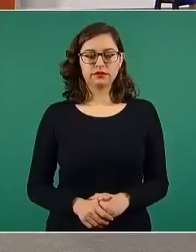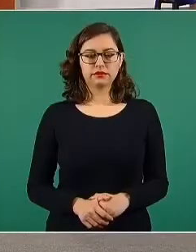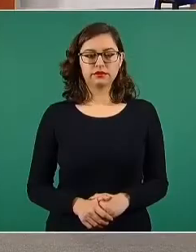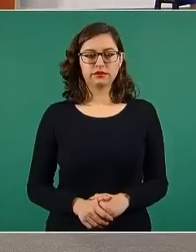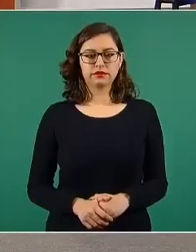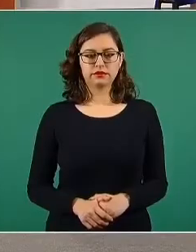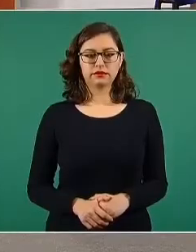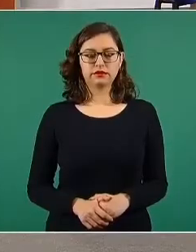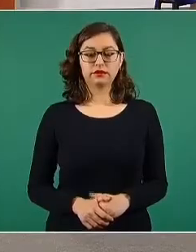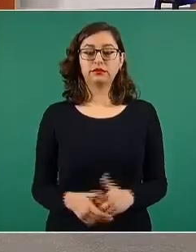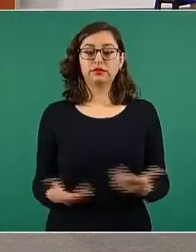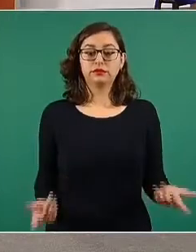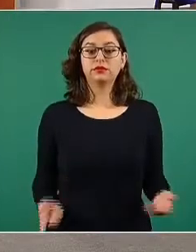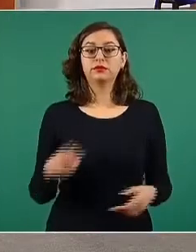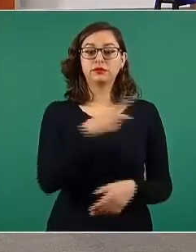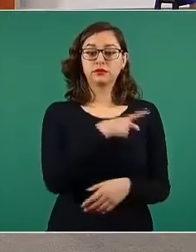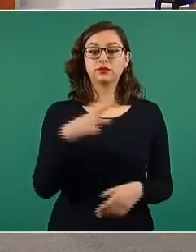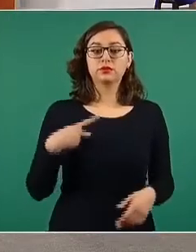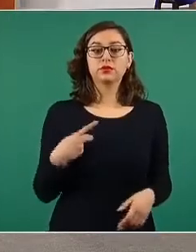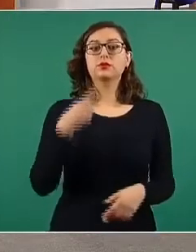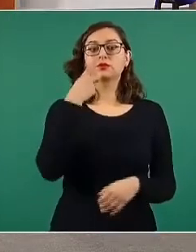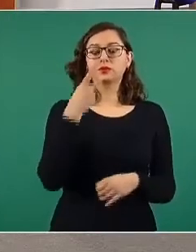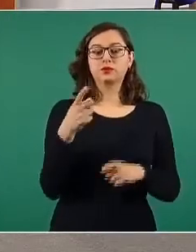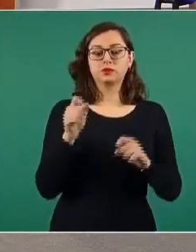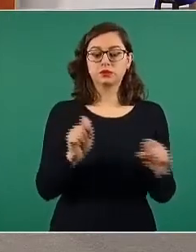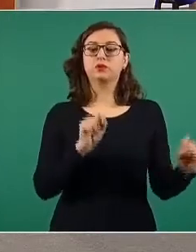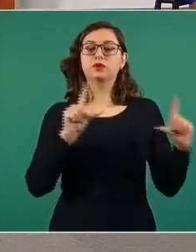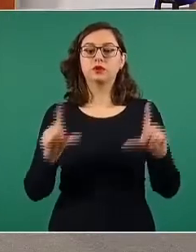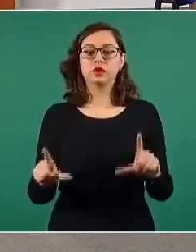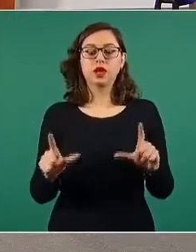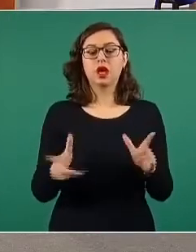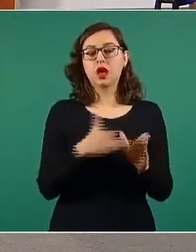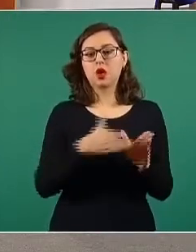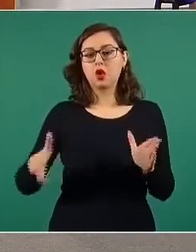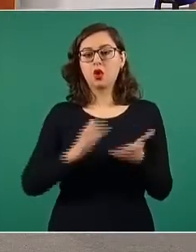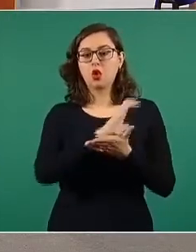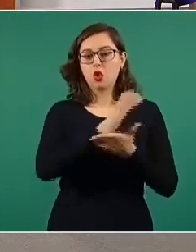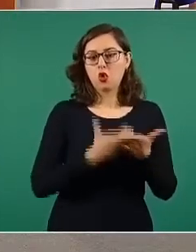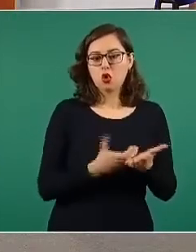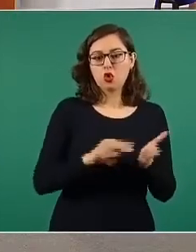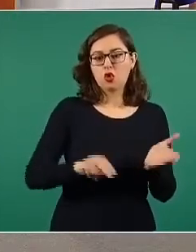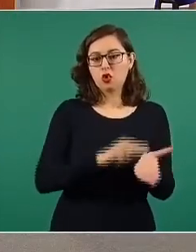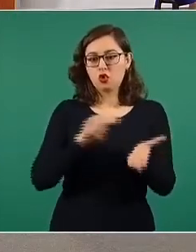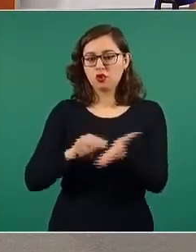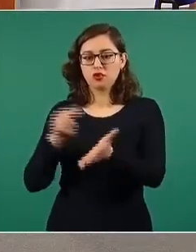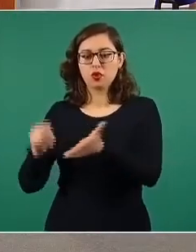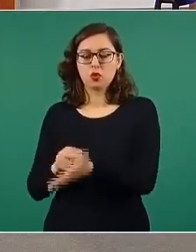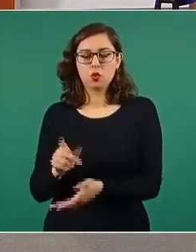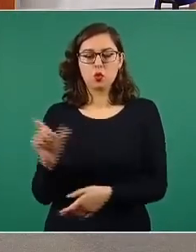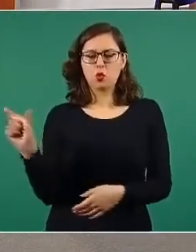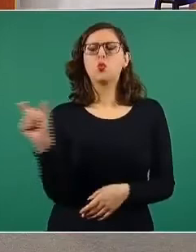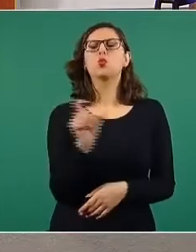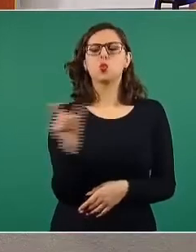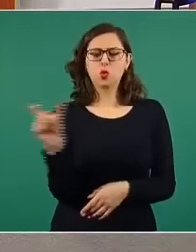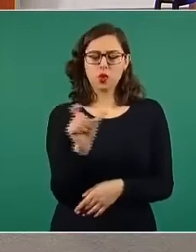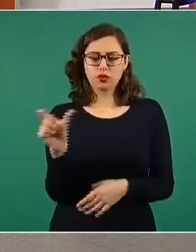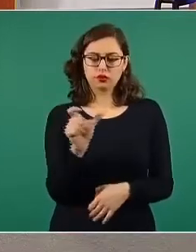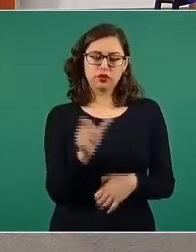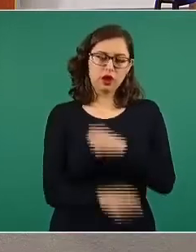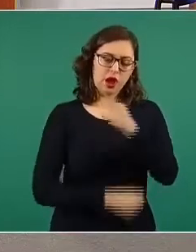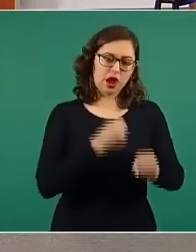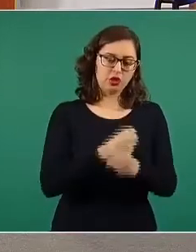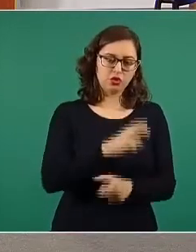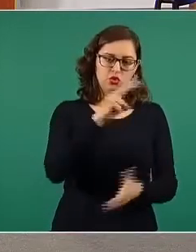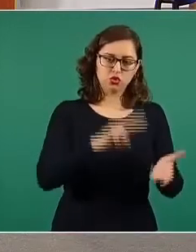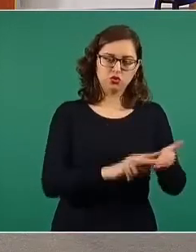Cabe señalar, y pueden verse en la lámina, los periodos de contratación. Estamos hablando de contratos desarrollados durante el año 2012,